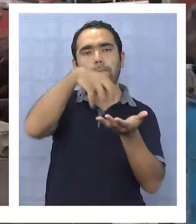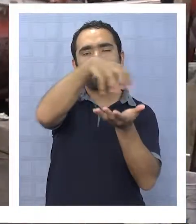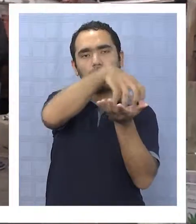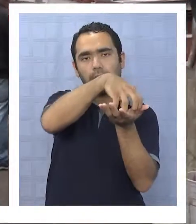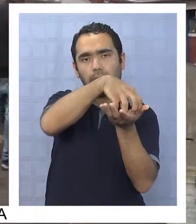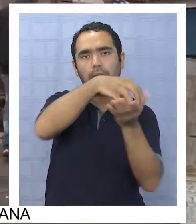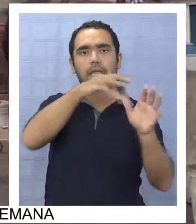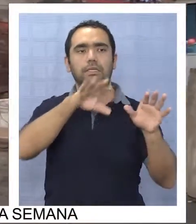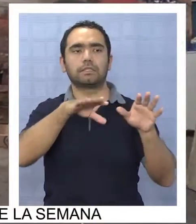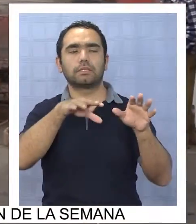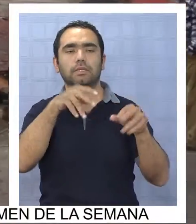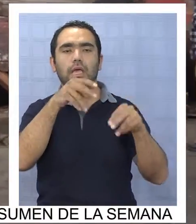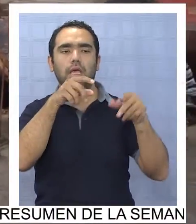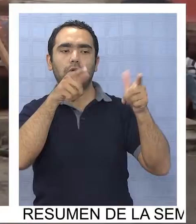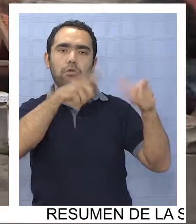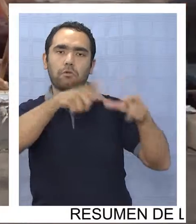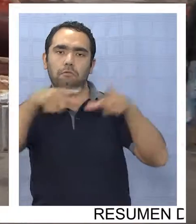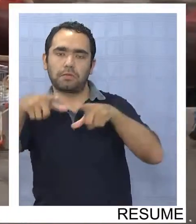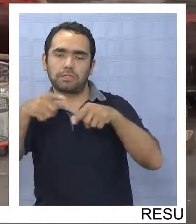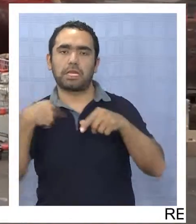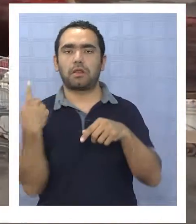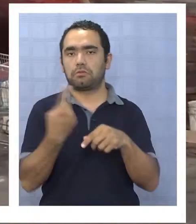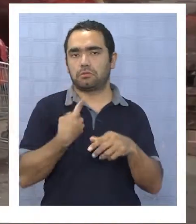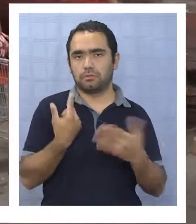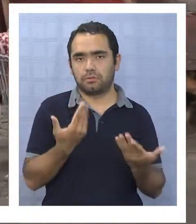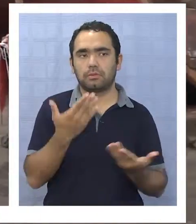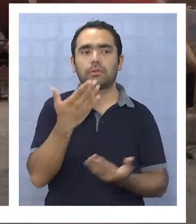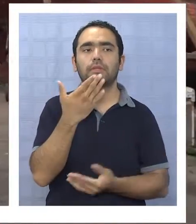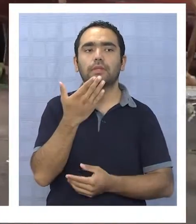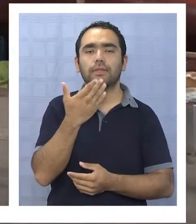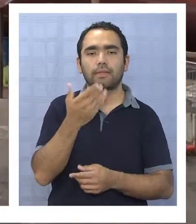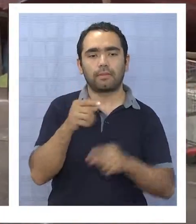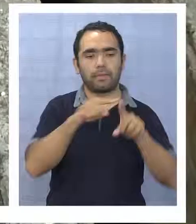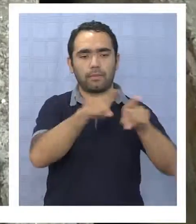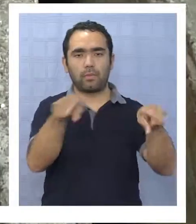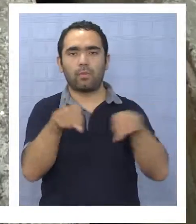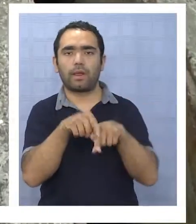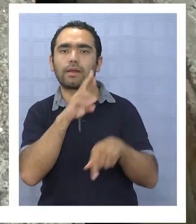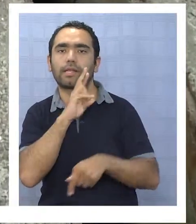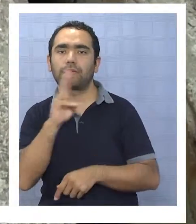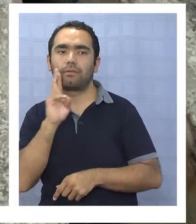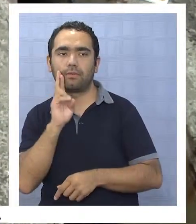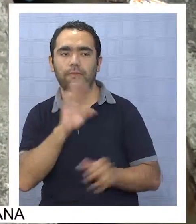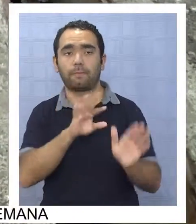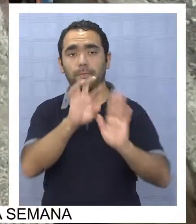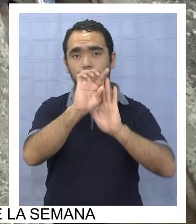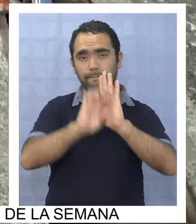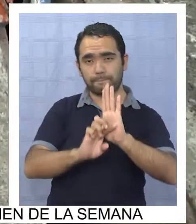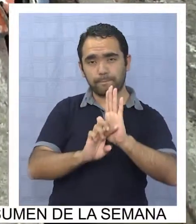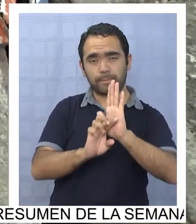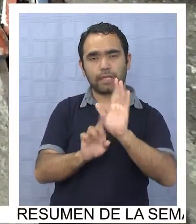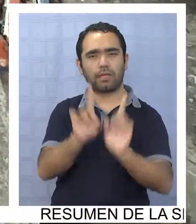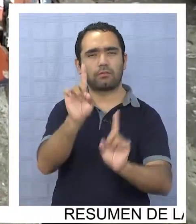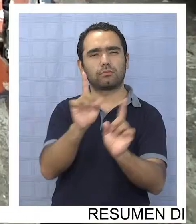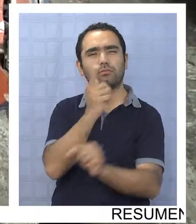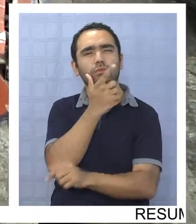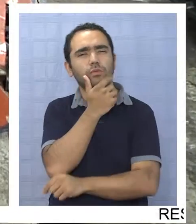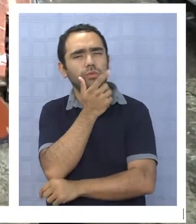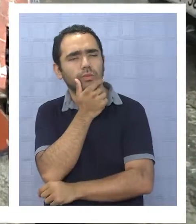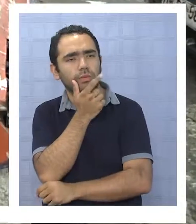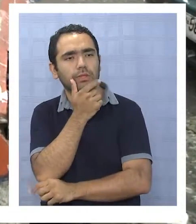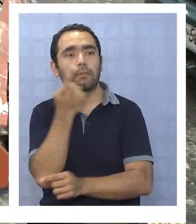unas oficinas para nosotros y un restaurante. El proyecto aún genera dudas en los locatarios.